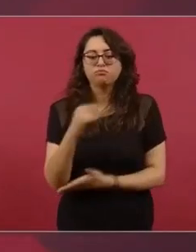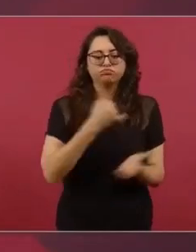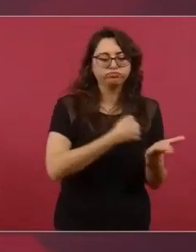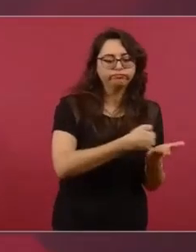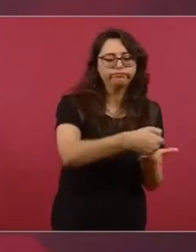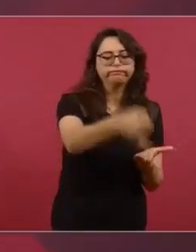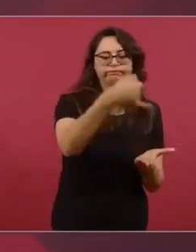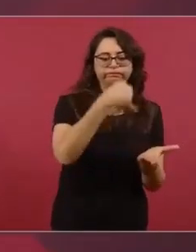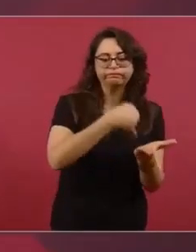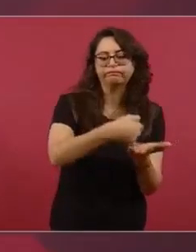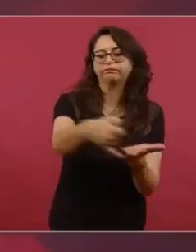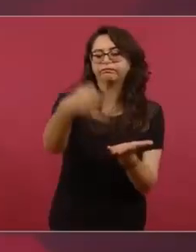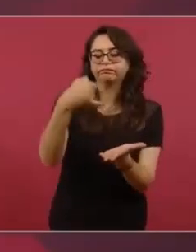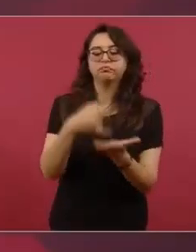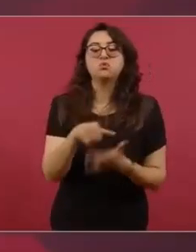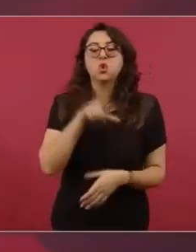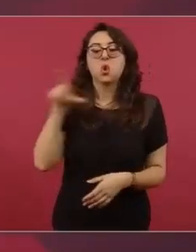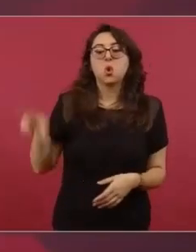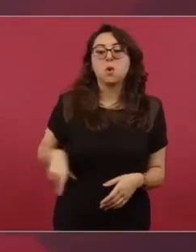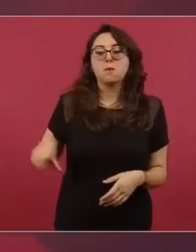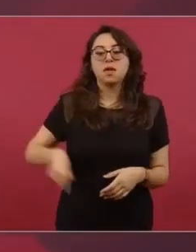vía subsidio.